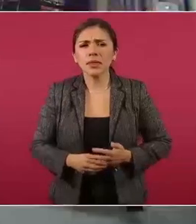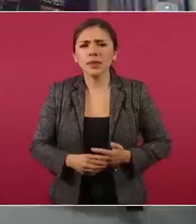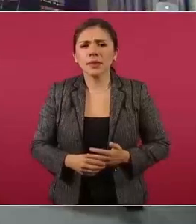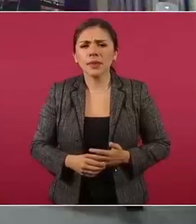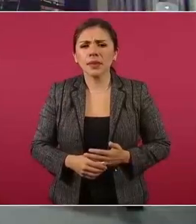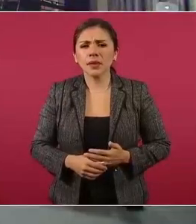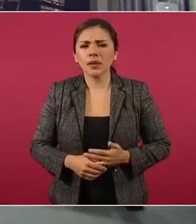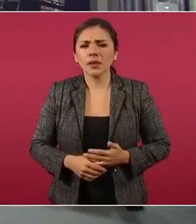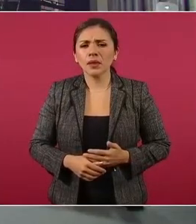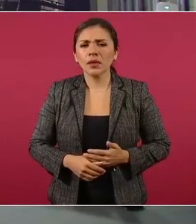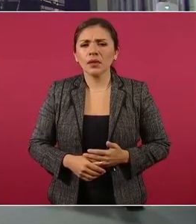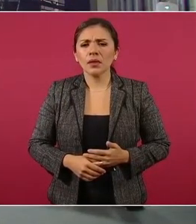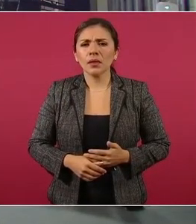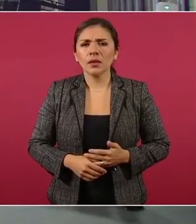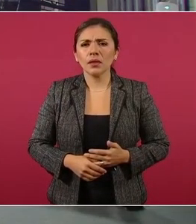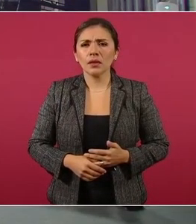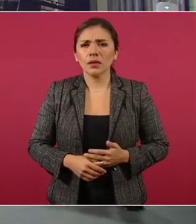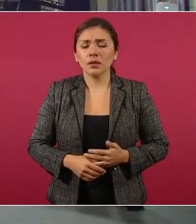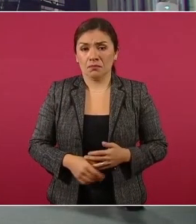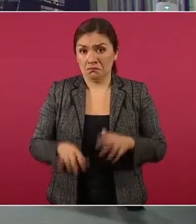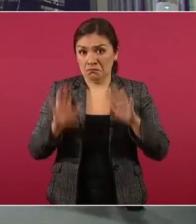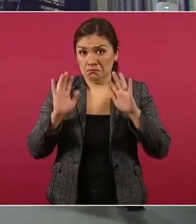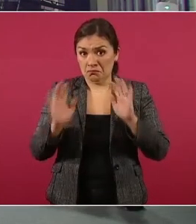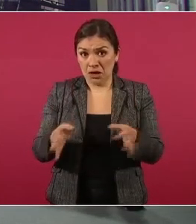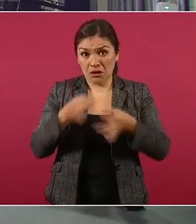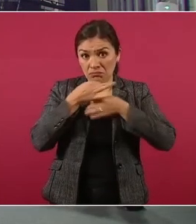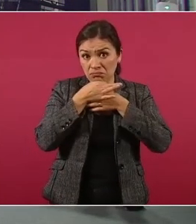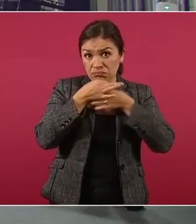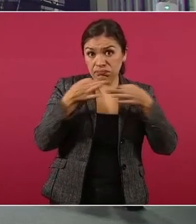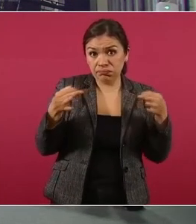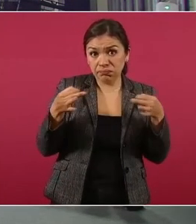¿Ya lo dijo? ¿Ya lo dijo?